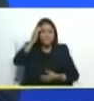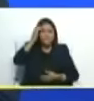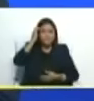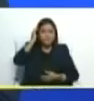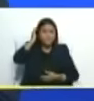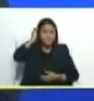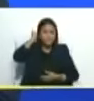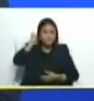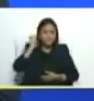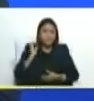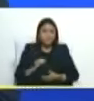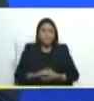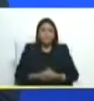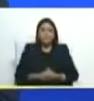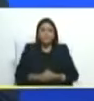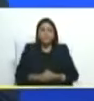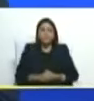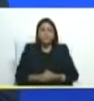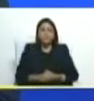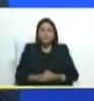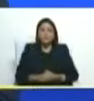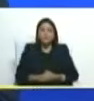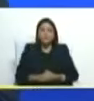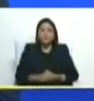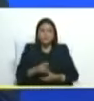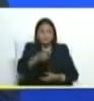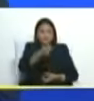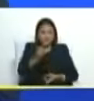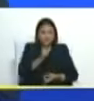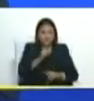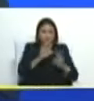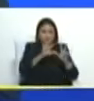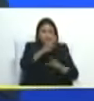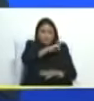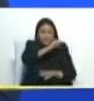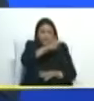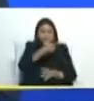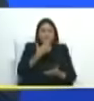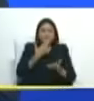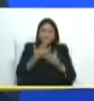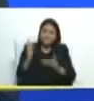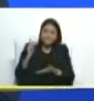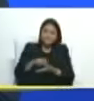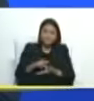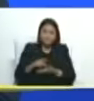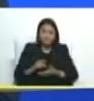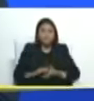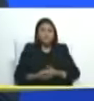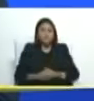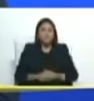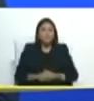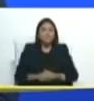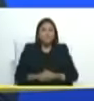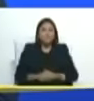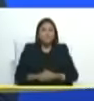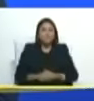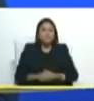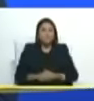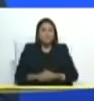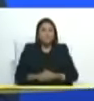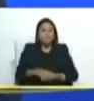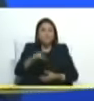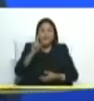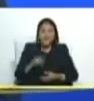los jefes de las ocho regiones de defensa integral, y los jefes de las